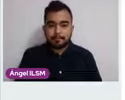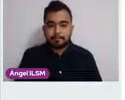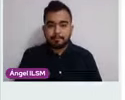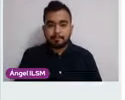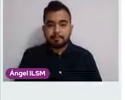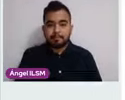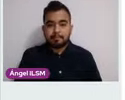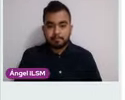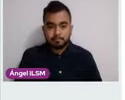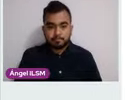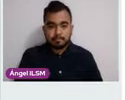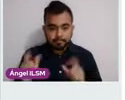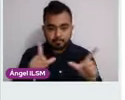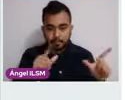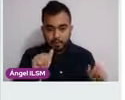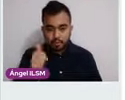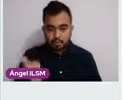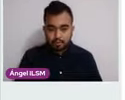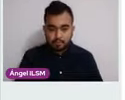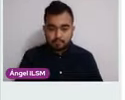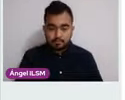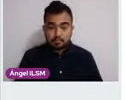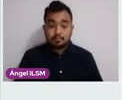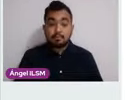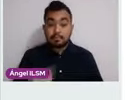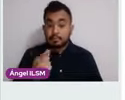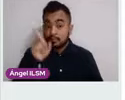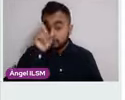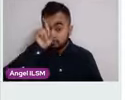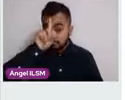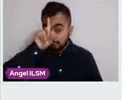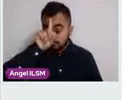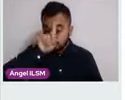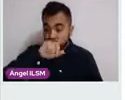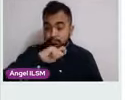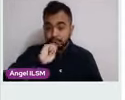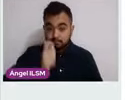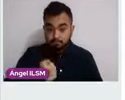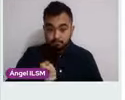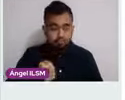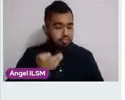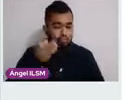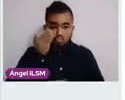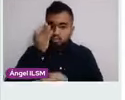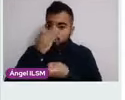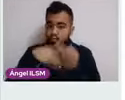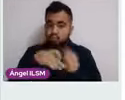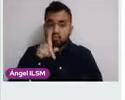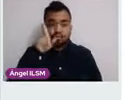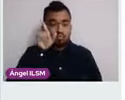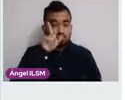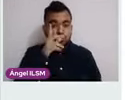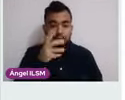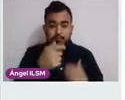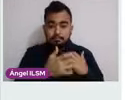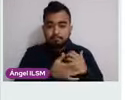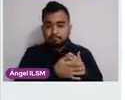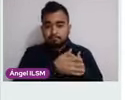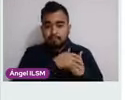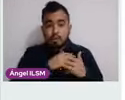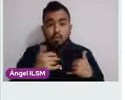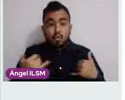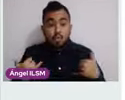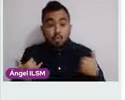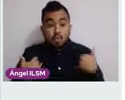Siguiente. Esto se va a recomendar que se realicen todas las mujeres y que empiecen a hacerlo desde la juventud para que se